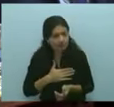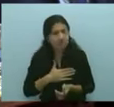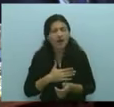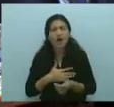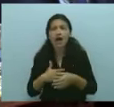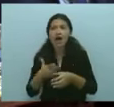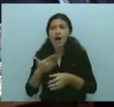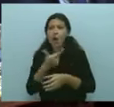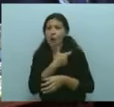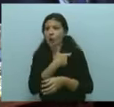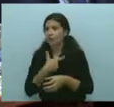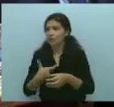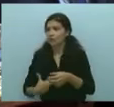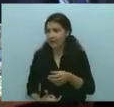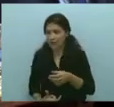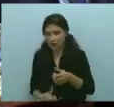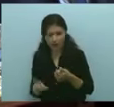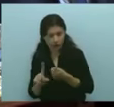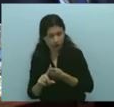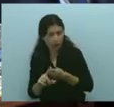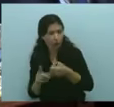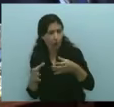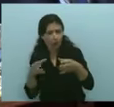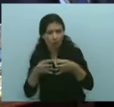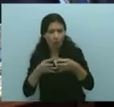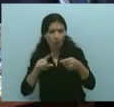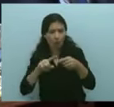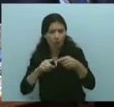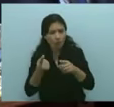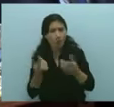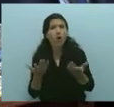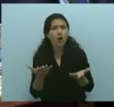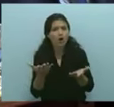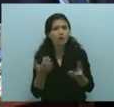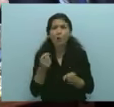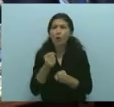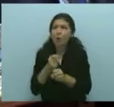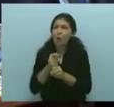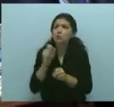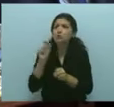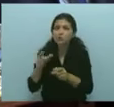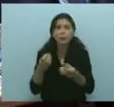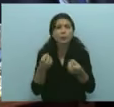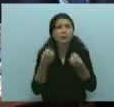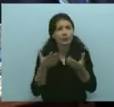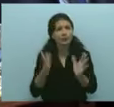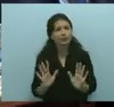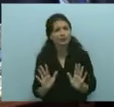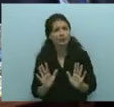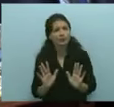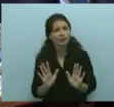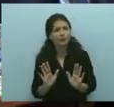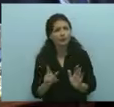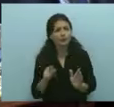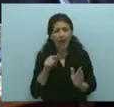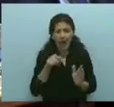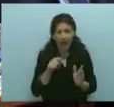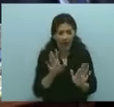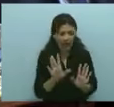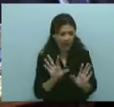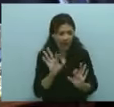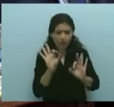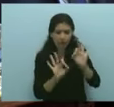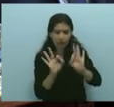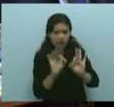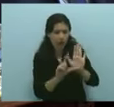de poner este tema sobre la mesa, porque la pregunta que tenemos es cuál era la otra opción. Nosotros nos